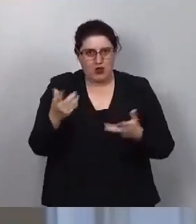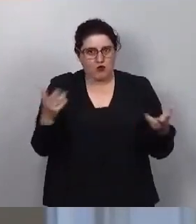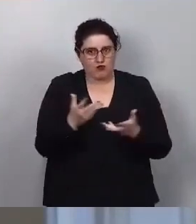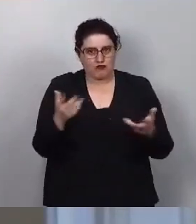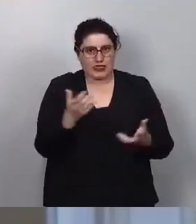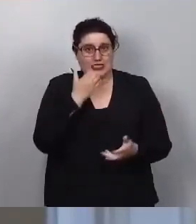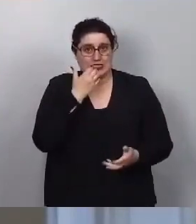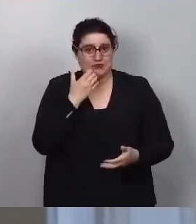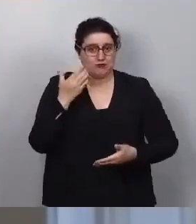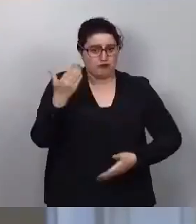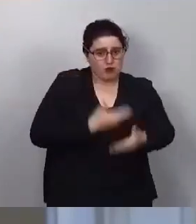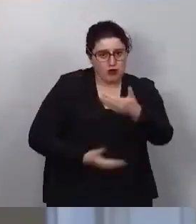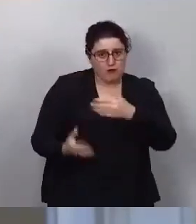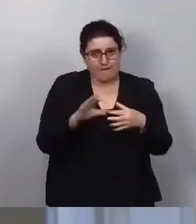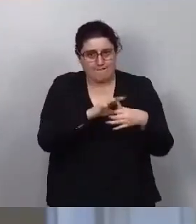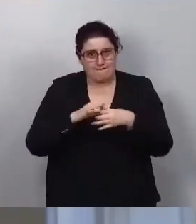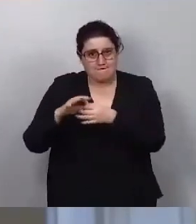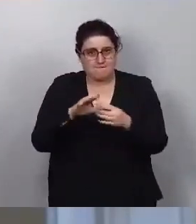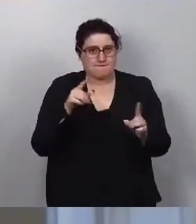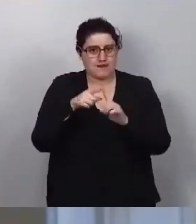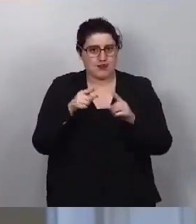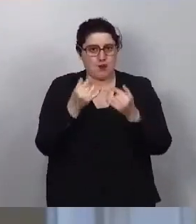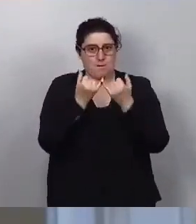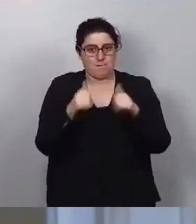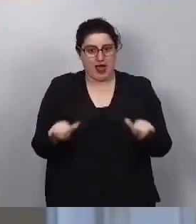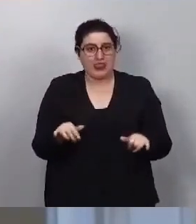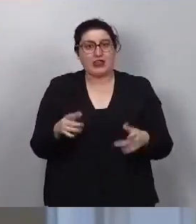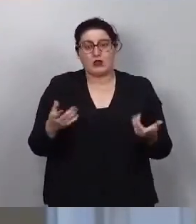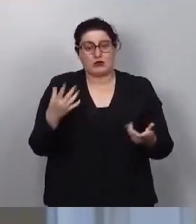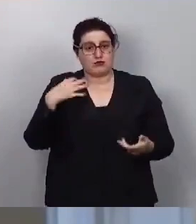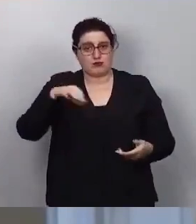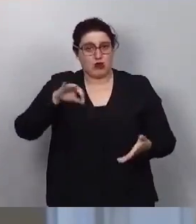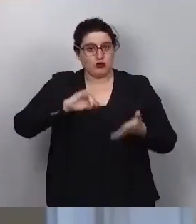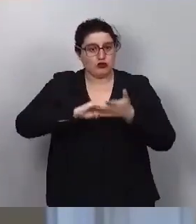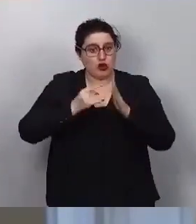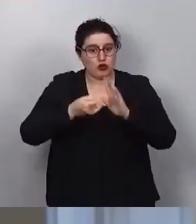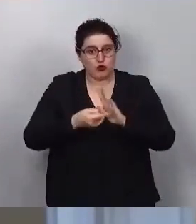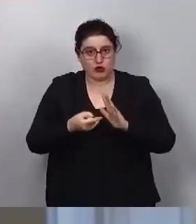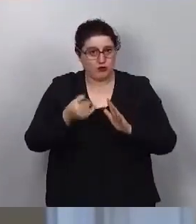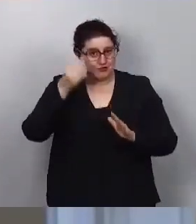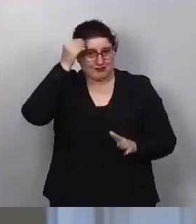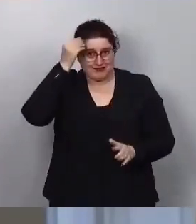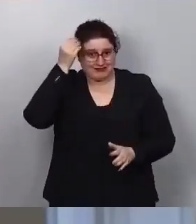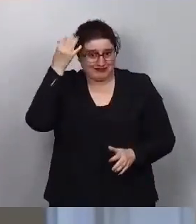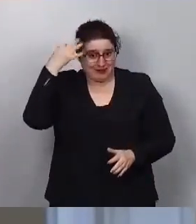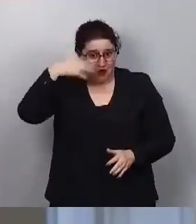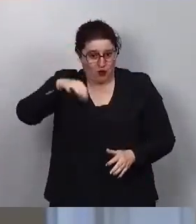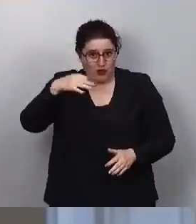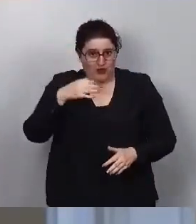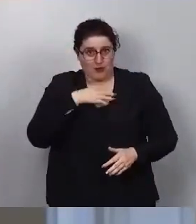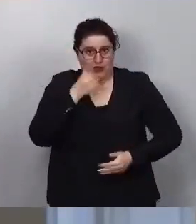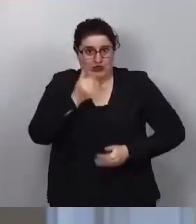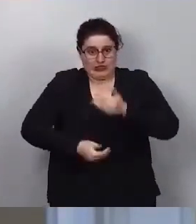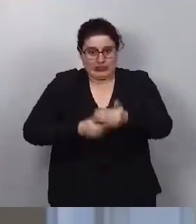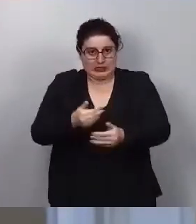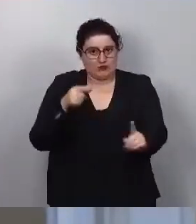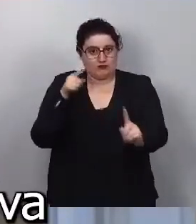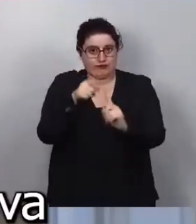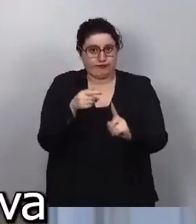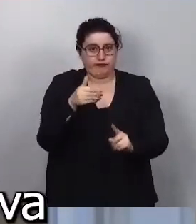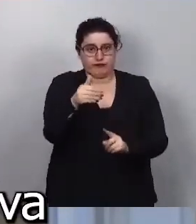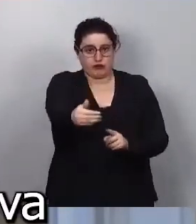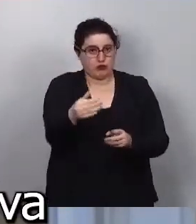Es la única manera de avanzar hacia la solución que todos reconocemos como la única posible para lograr un futuro de paz,